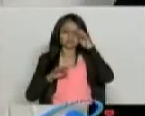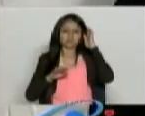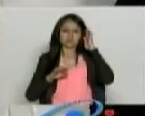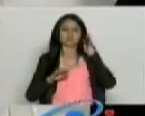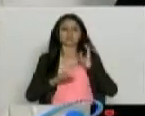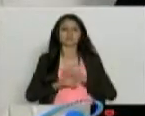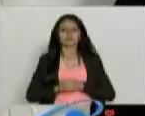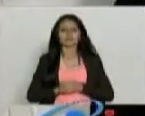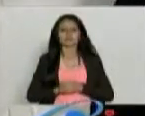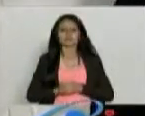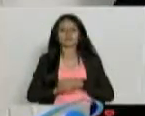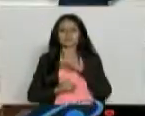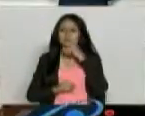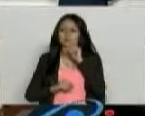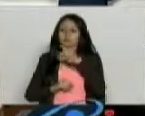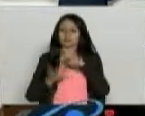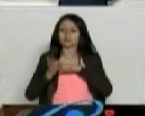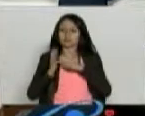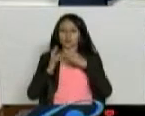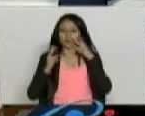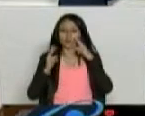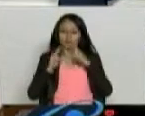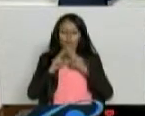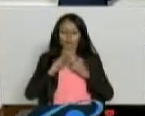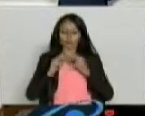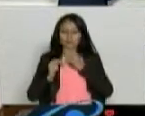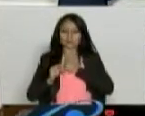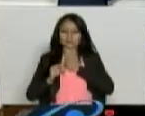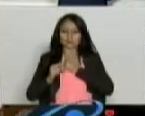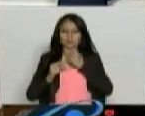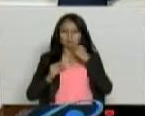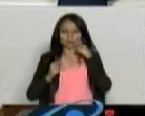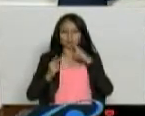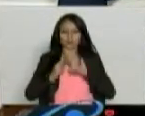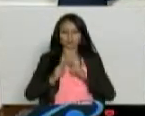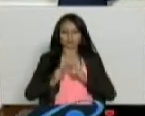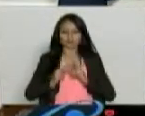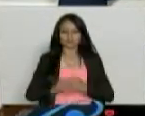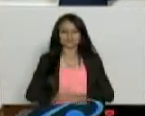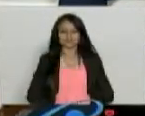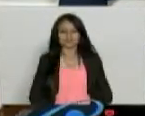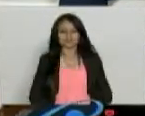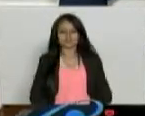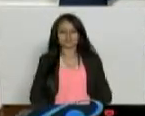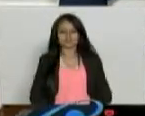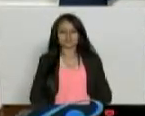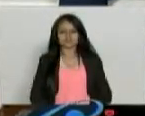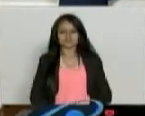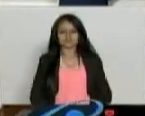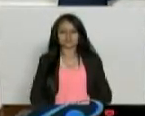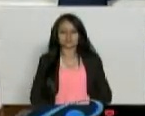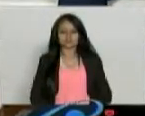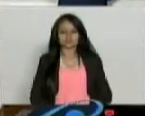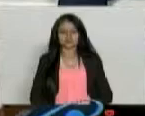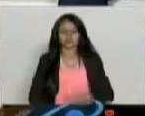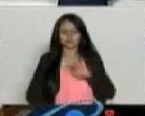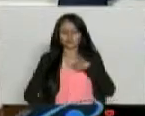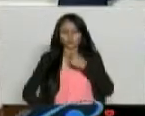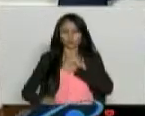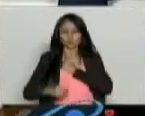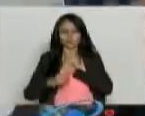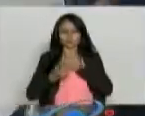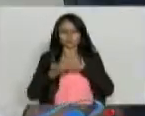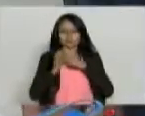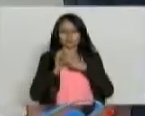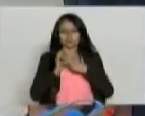proceso de la enfermedad. Conócete a ti mismo y conocerás todo. Y conocerás todo, ¿cierto? En uno mismo está el secreto de todo, ¿no? En